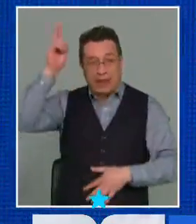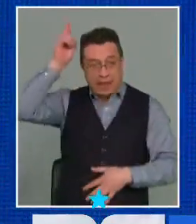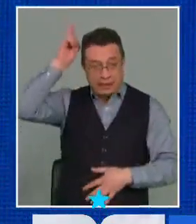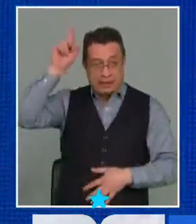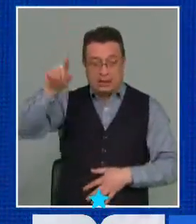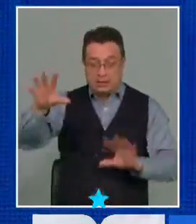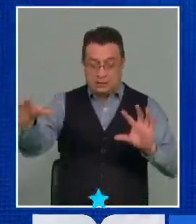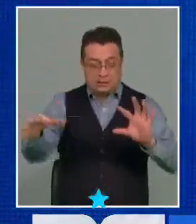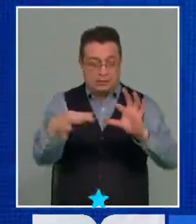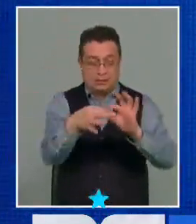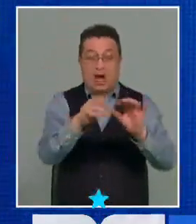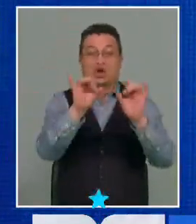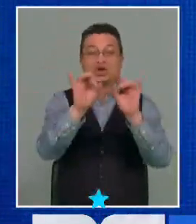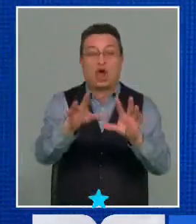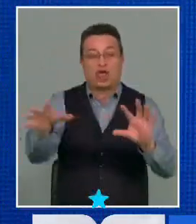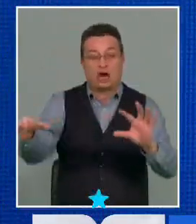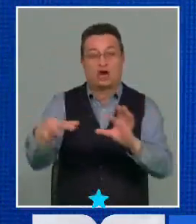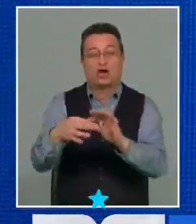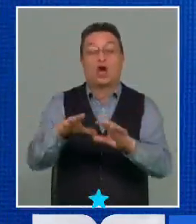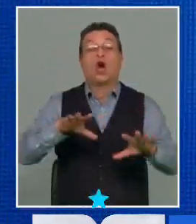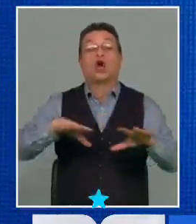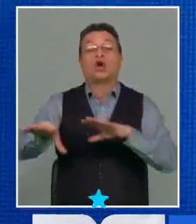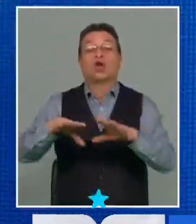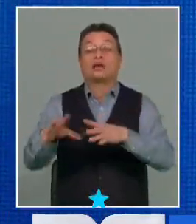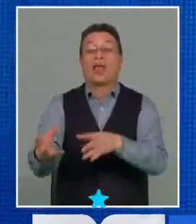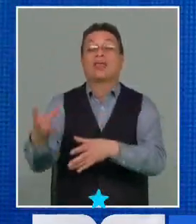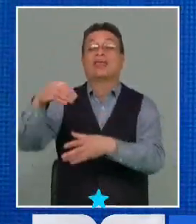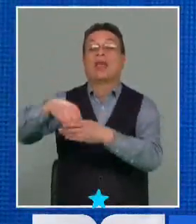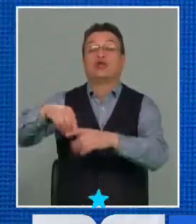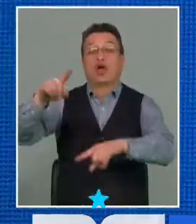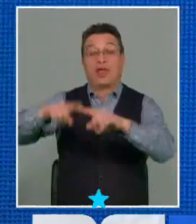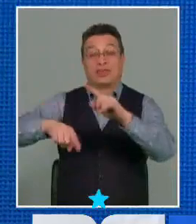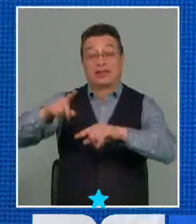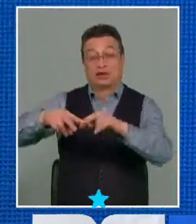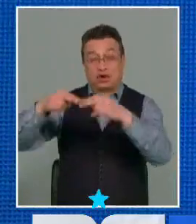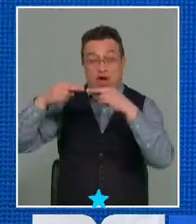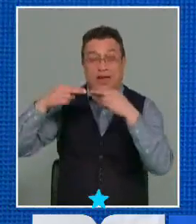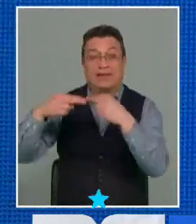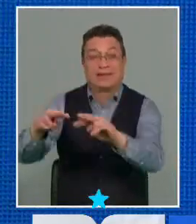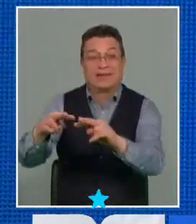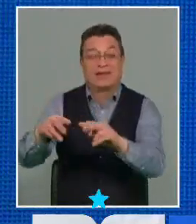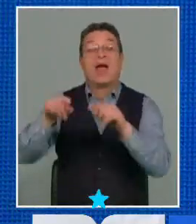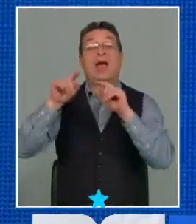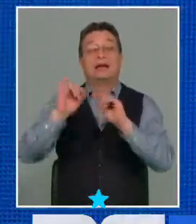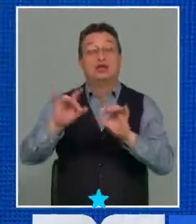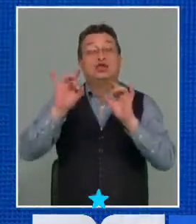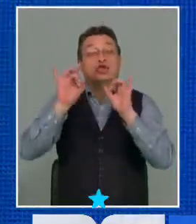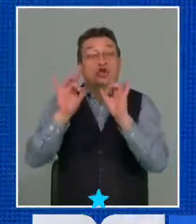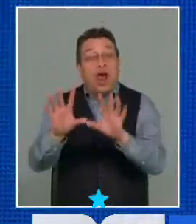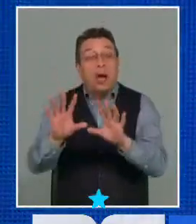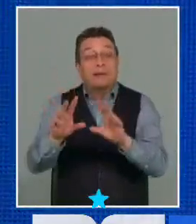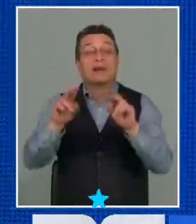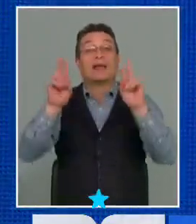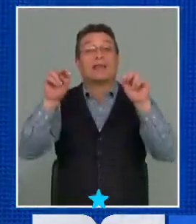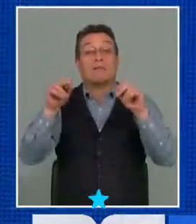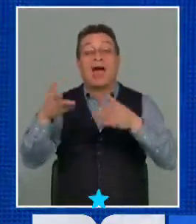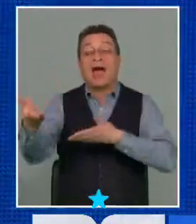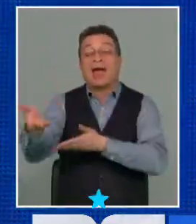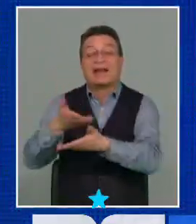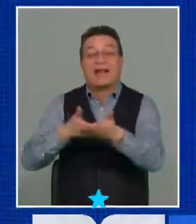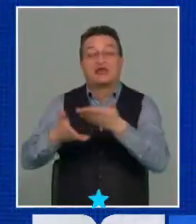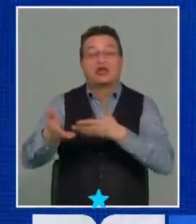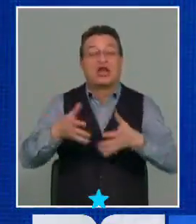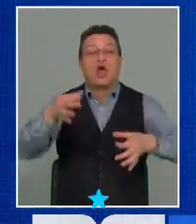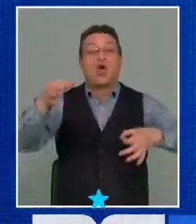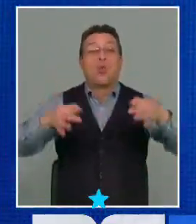estar afectos solo para hechos ocurridos dentro de los territorios indígenas y solo respecto de relaciones jurídicas